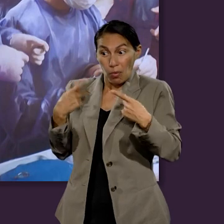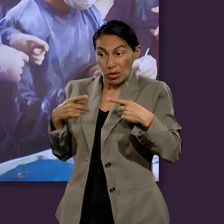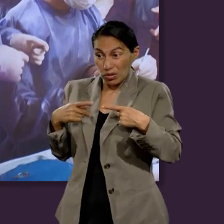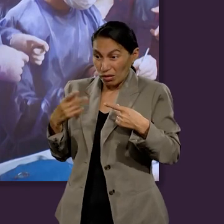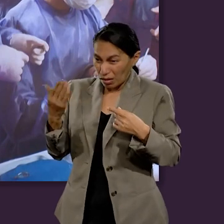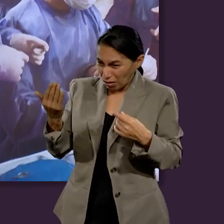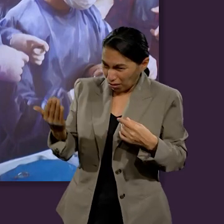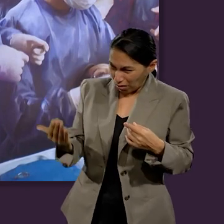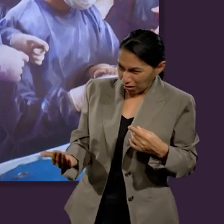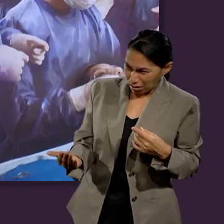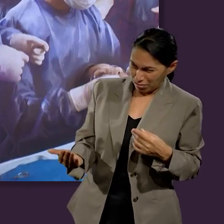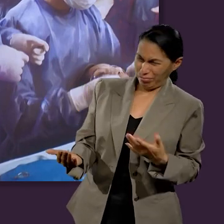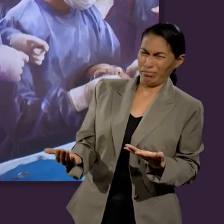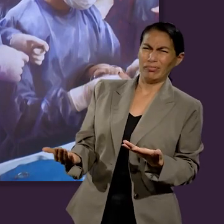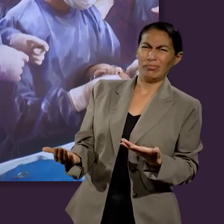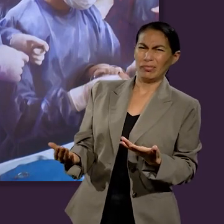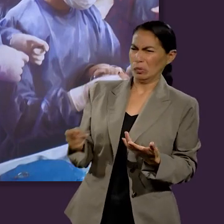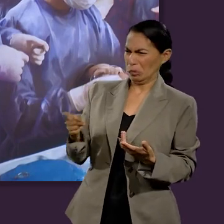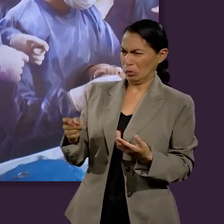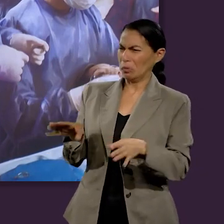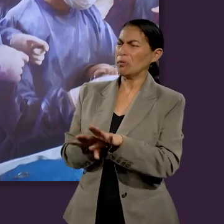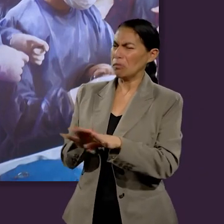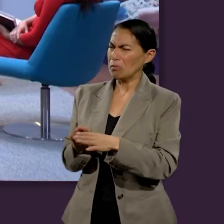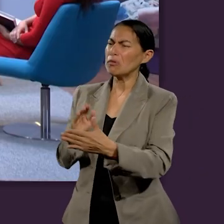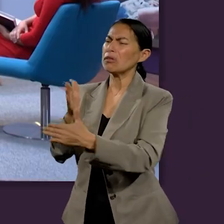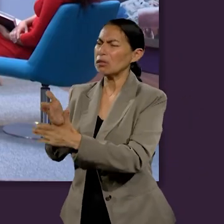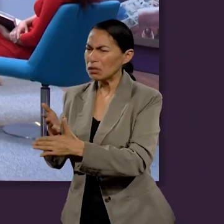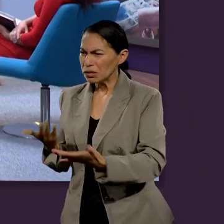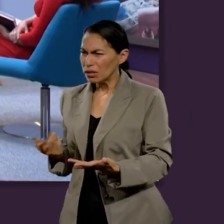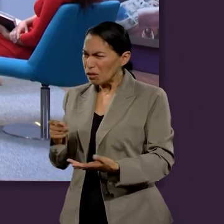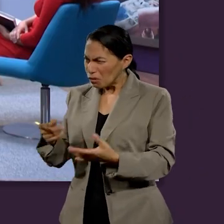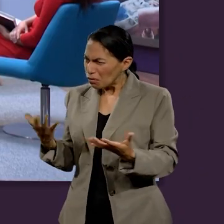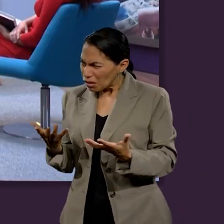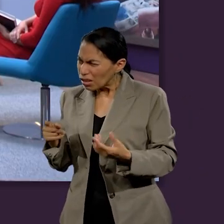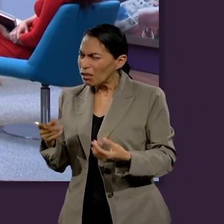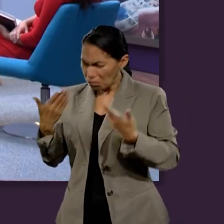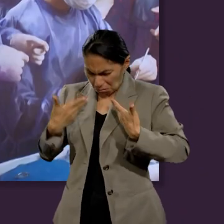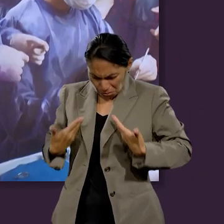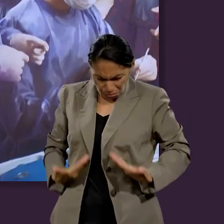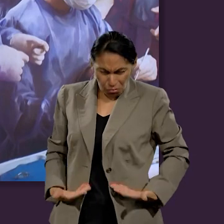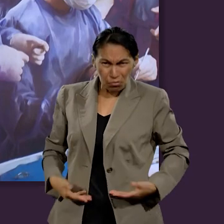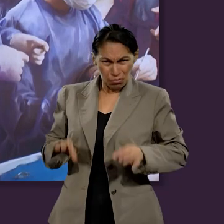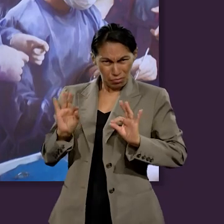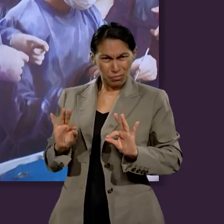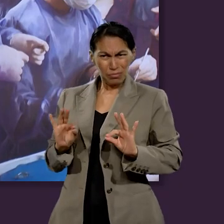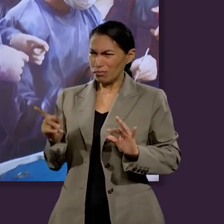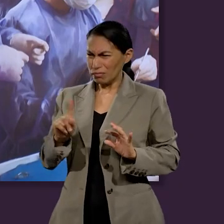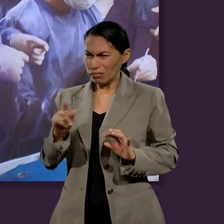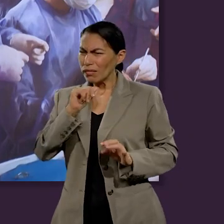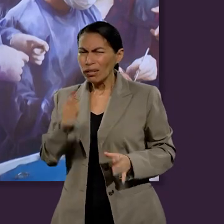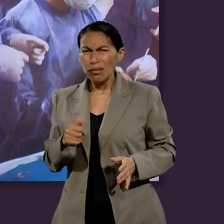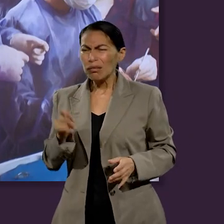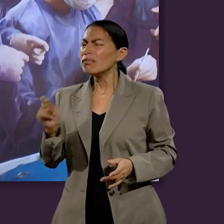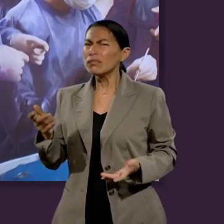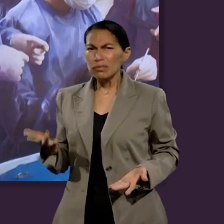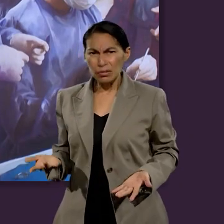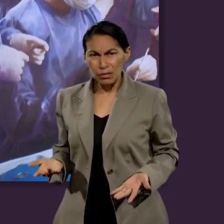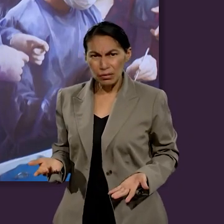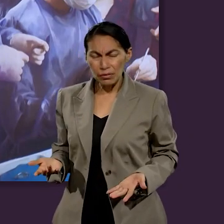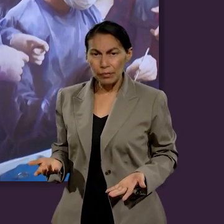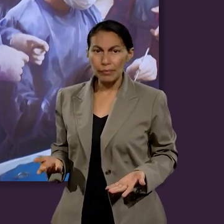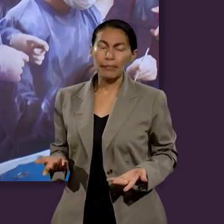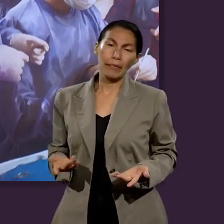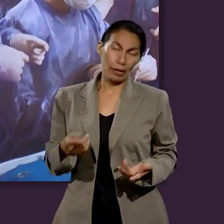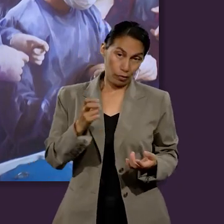el rey de repente ve a uno que no está vestido para la ocasión. Y entonces le pregunta, ¿cómo entraste? ¿Qué haces aquí si no estás